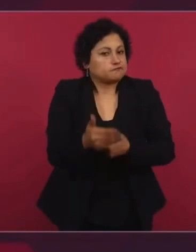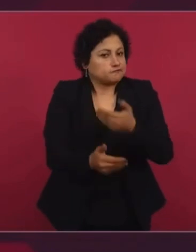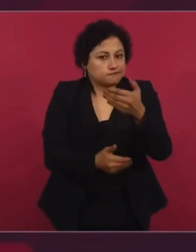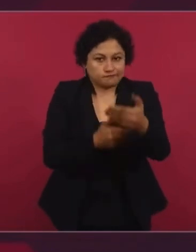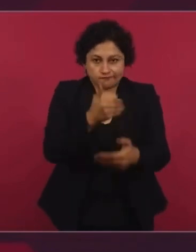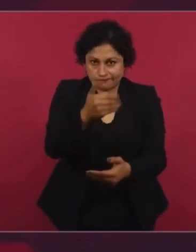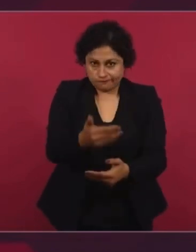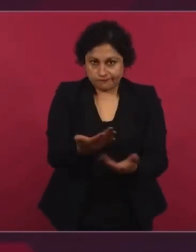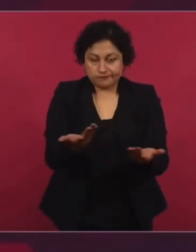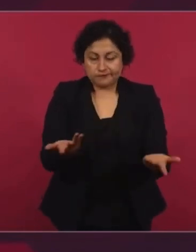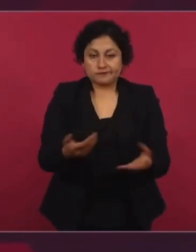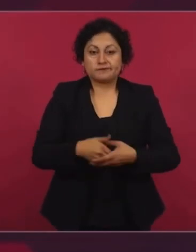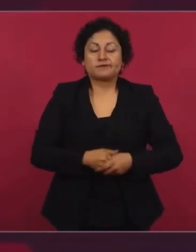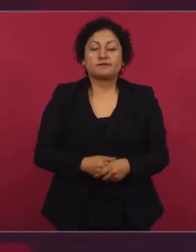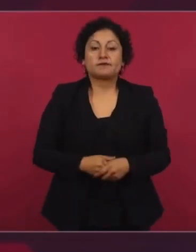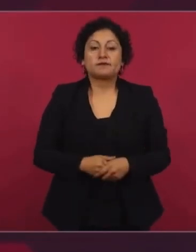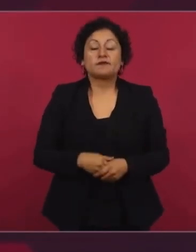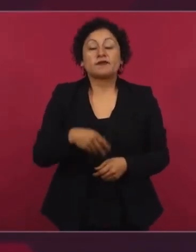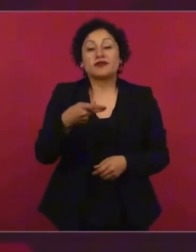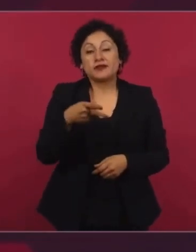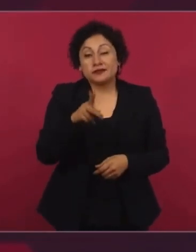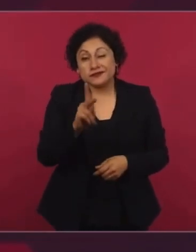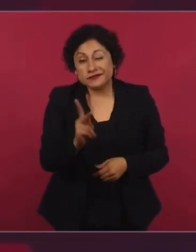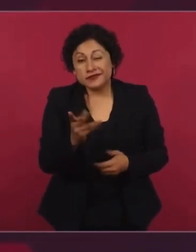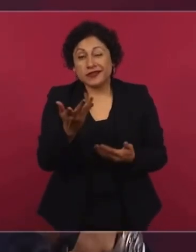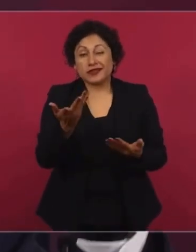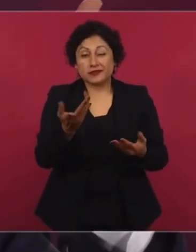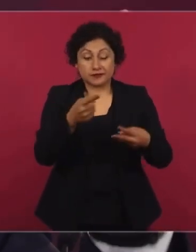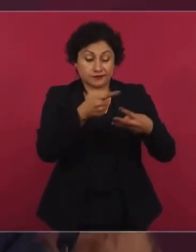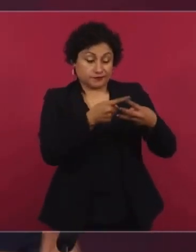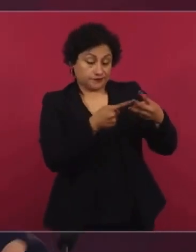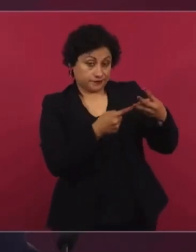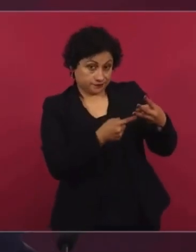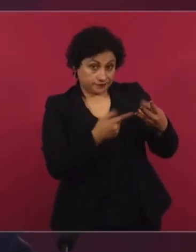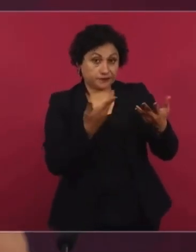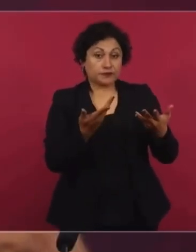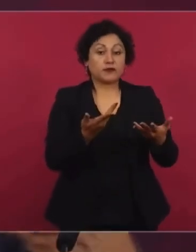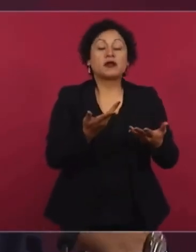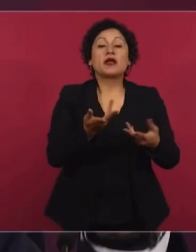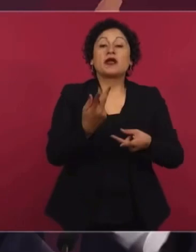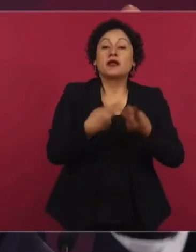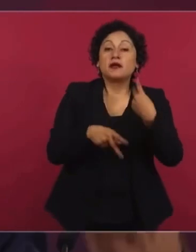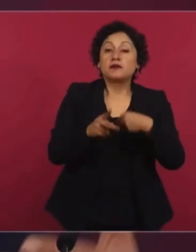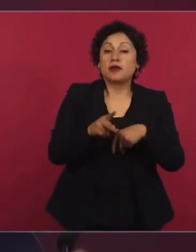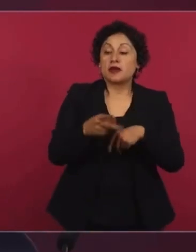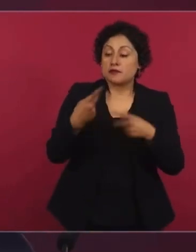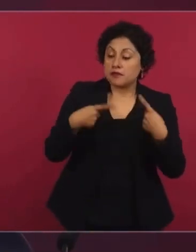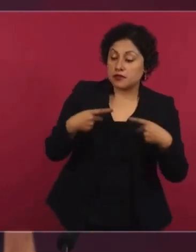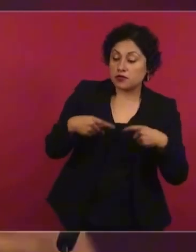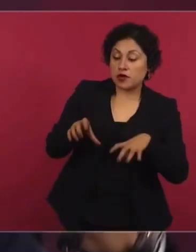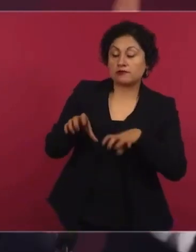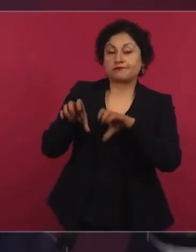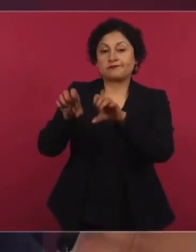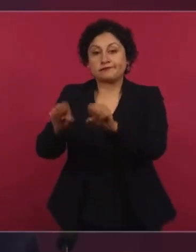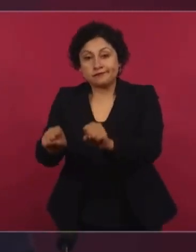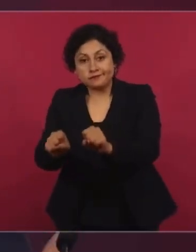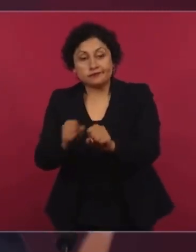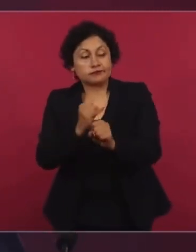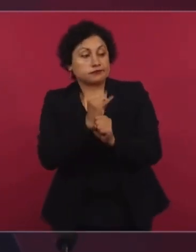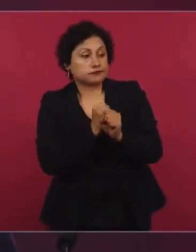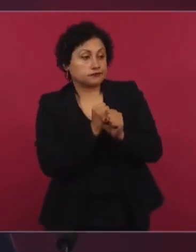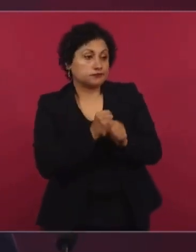Como se estaban deteniendo a personas, se estaba investigando, se estaba avanzando, pero